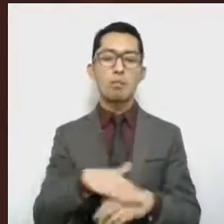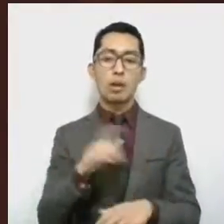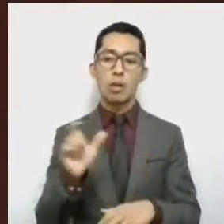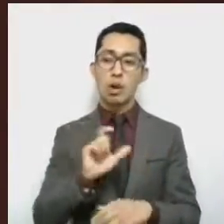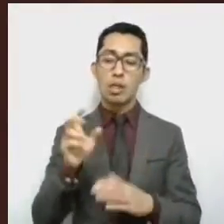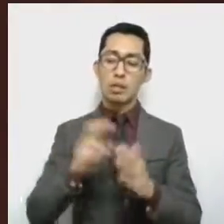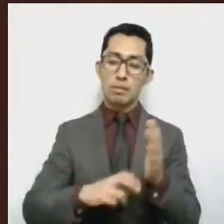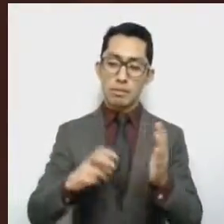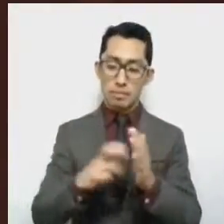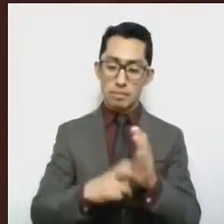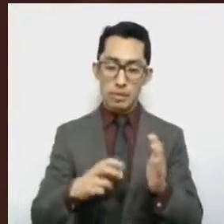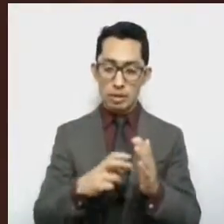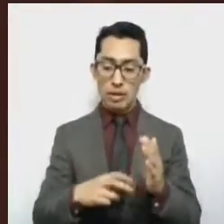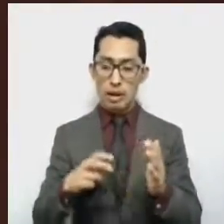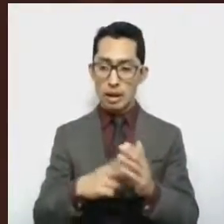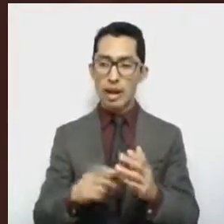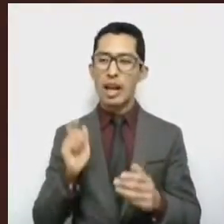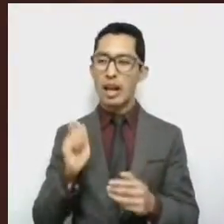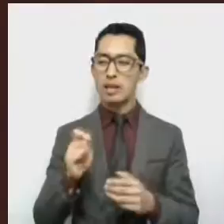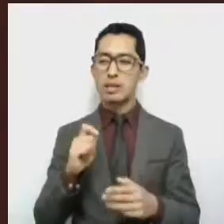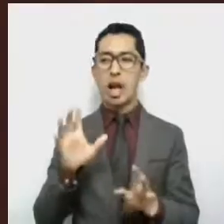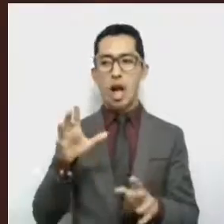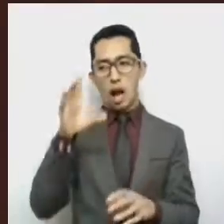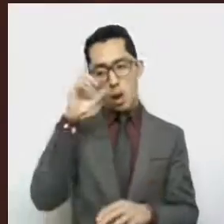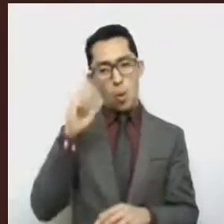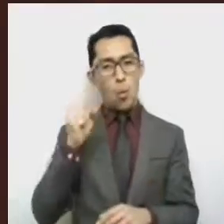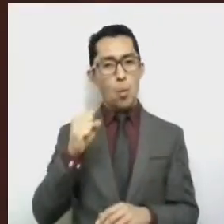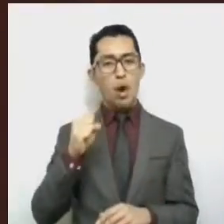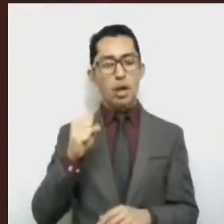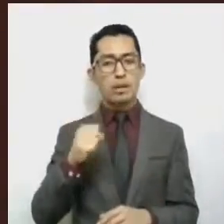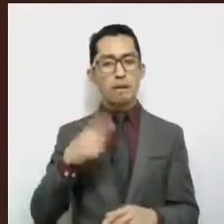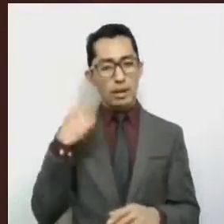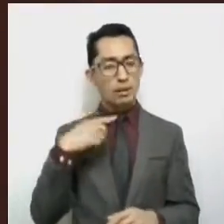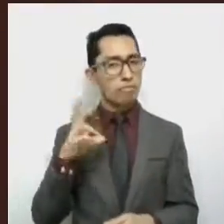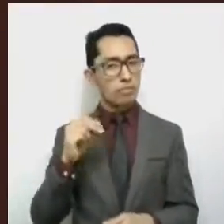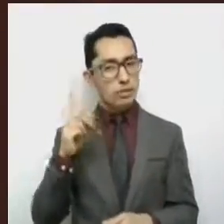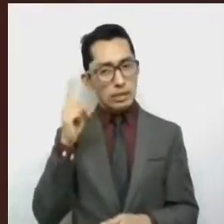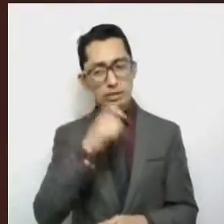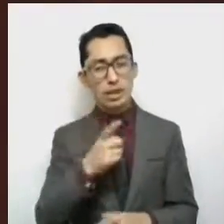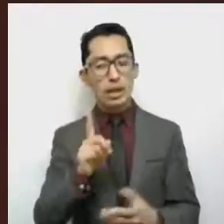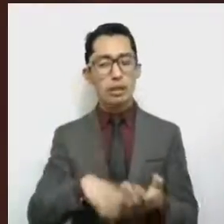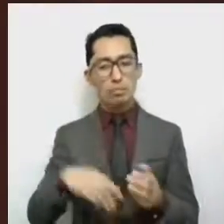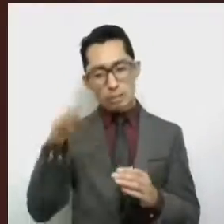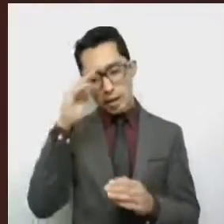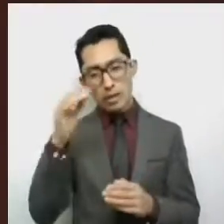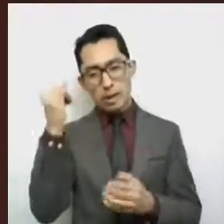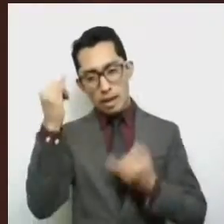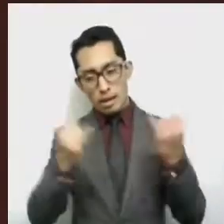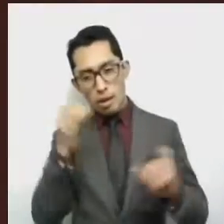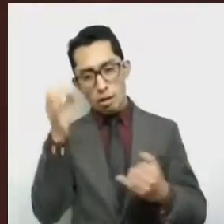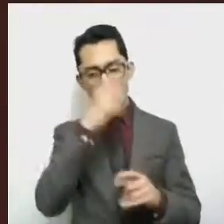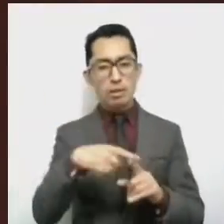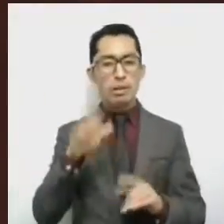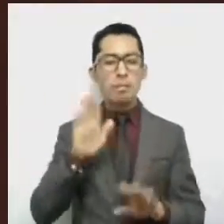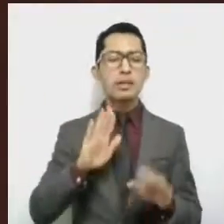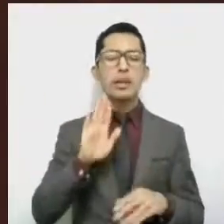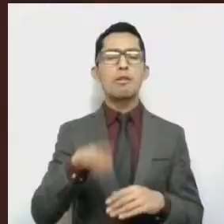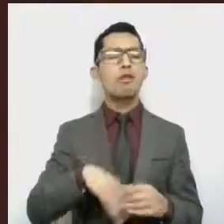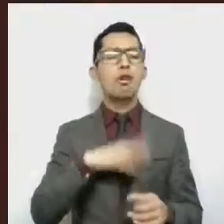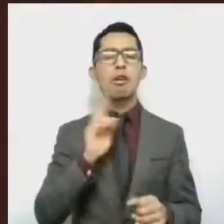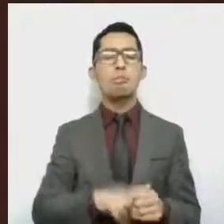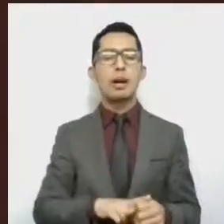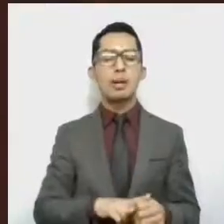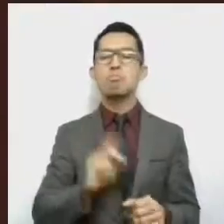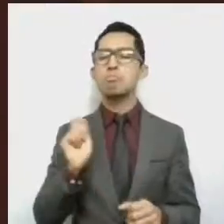idiosincrasia tan arraigada no es tarea sencilla. Existen sentimientos y pensamientos tan normalizados y traducidos en discriminación